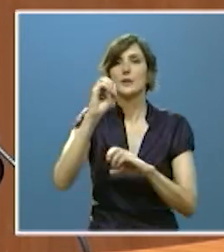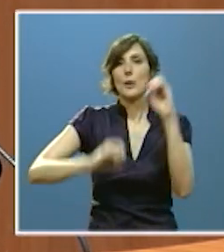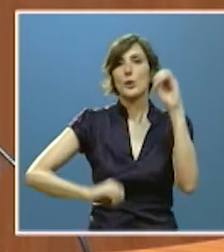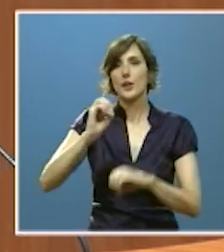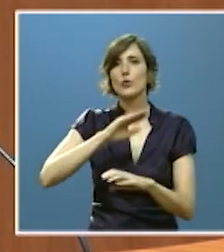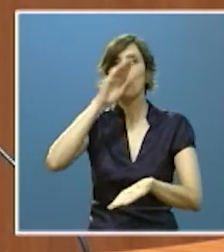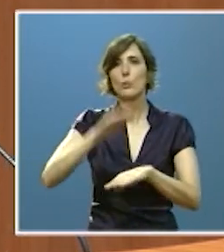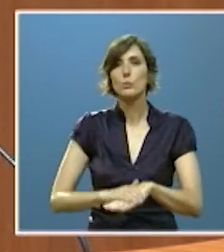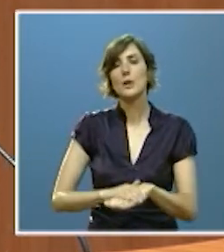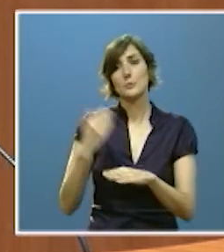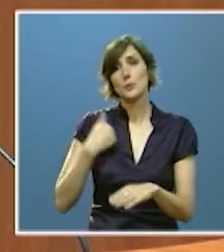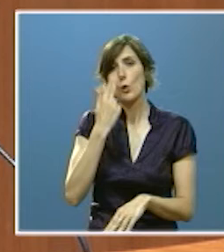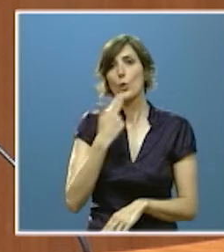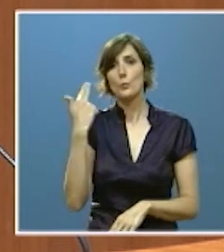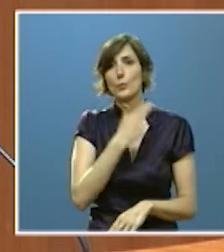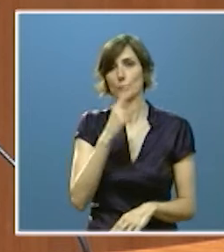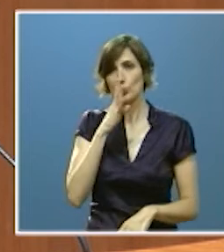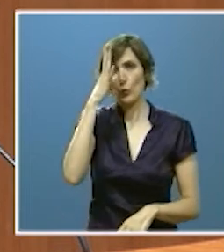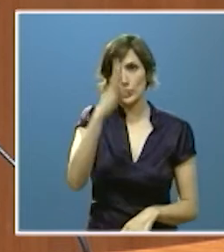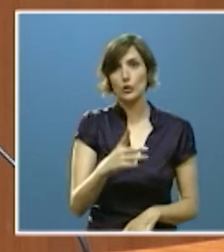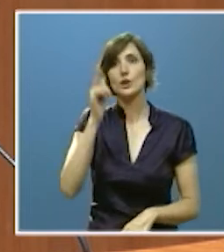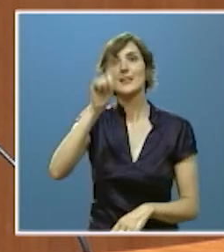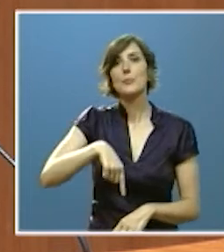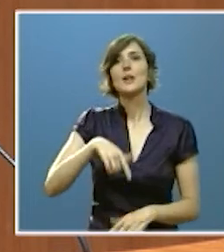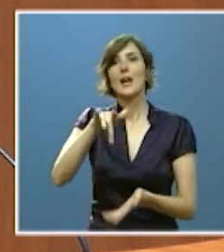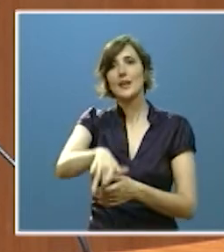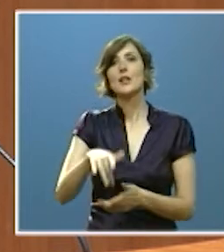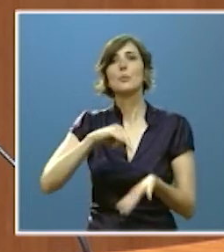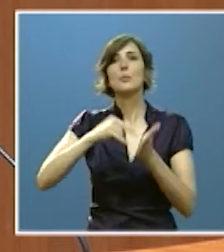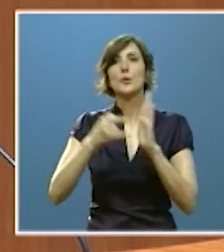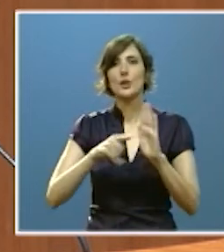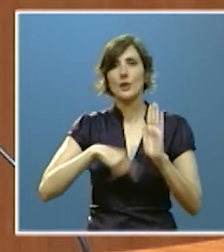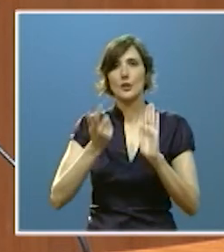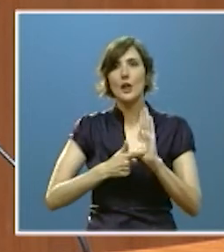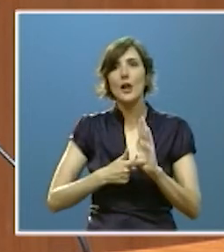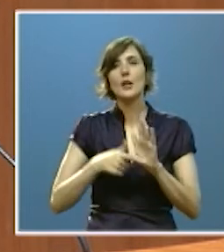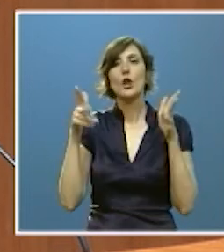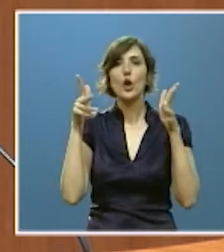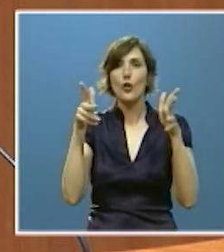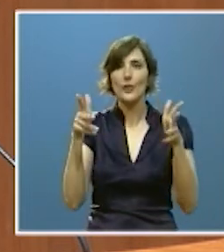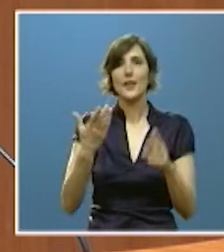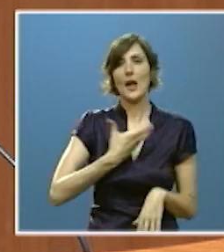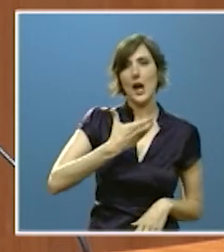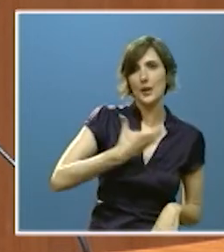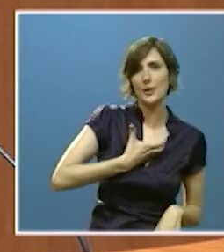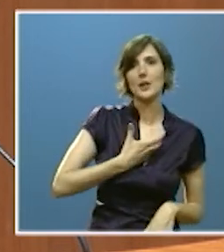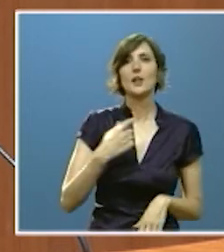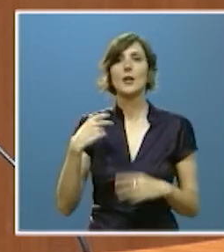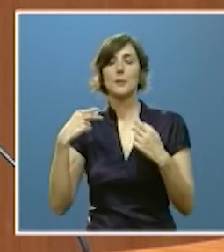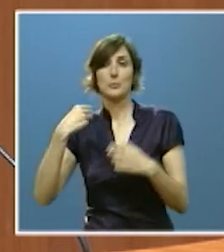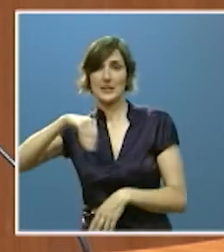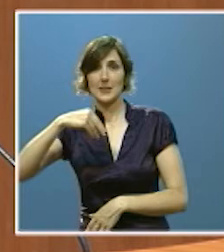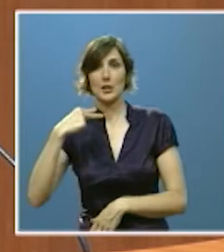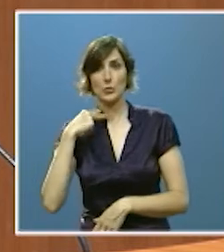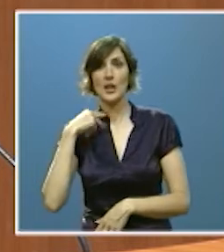y por último se encuentra también en esta cámara el proyecto de ley que regula la conferencia de alcaldes y presidentes de diputación que quiere